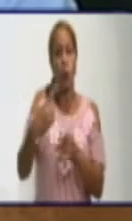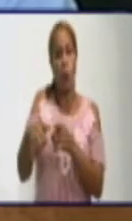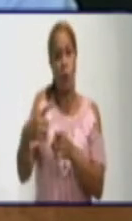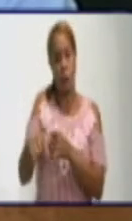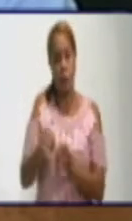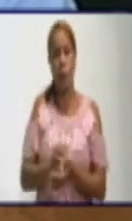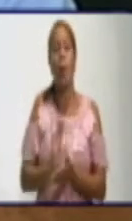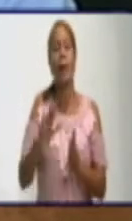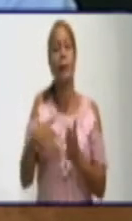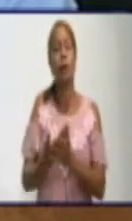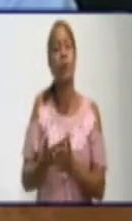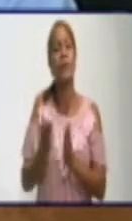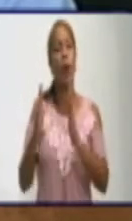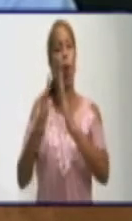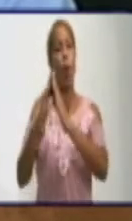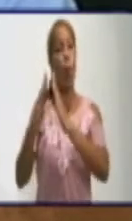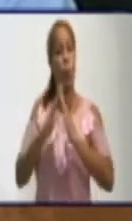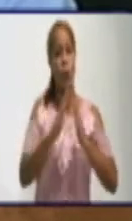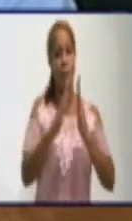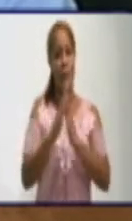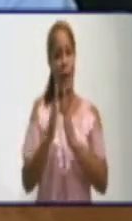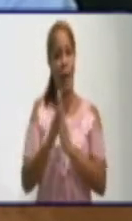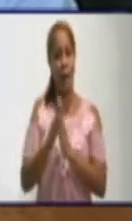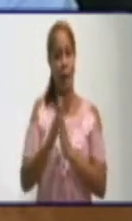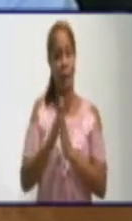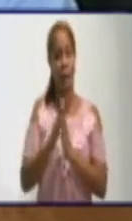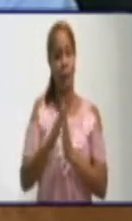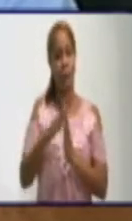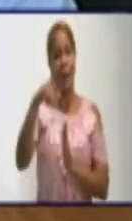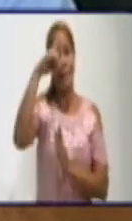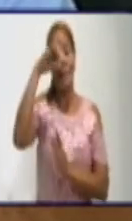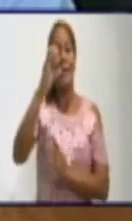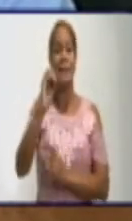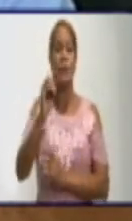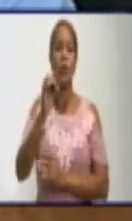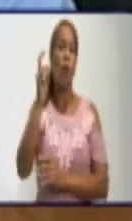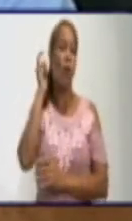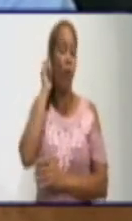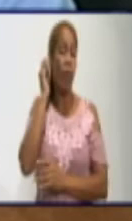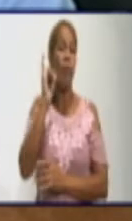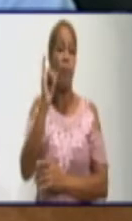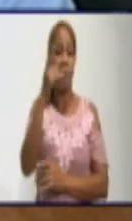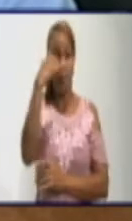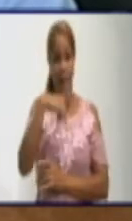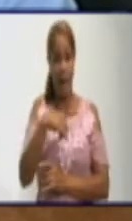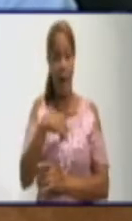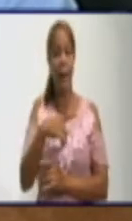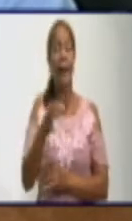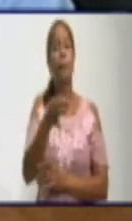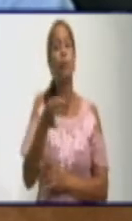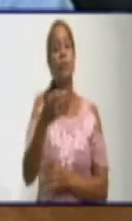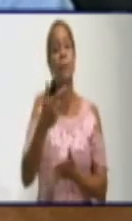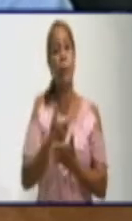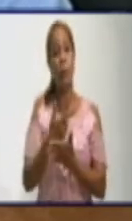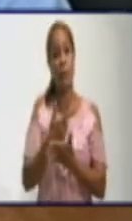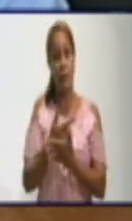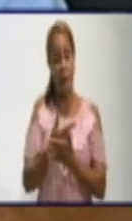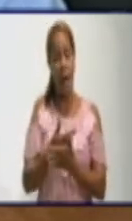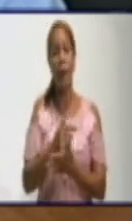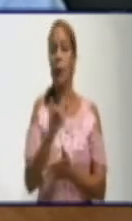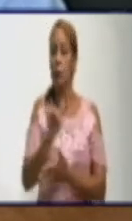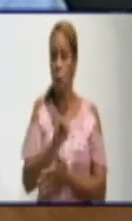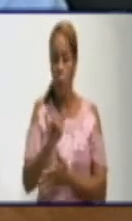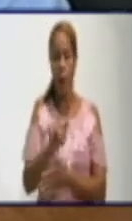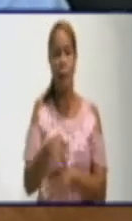caso de la comunidad de Sofía, en el municipio de Llara, con afectación en el abasto de agua por rotura del equipo de desinfección, se trabaja en la solución